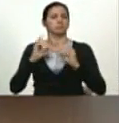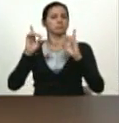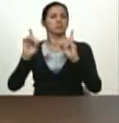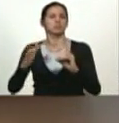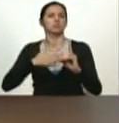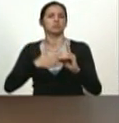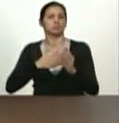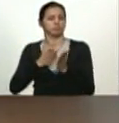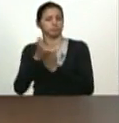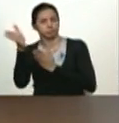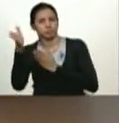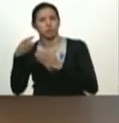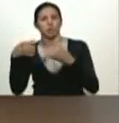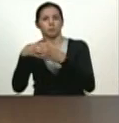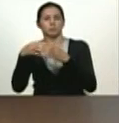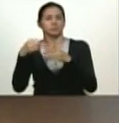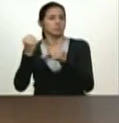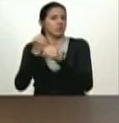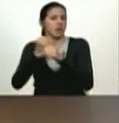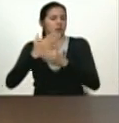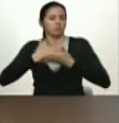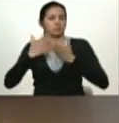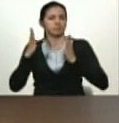socialismo. Así, es una opción de vida.